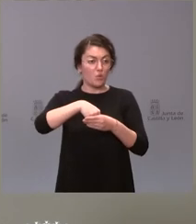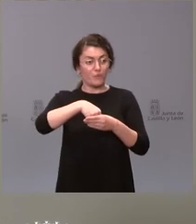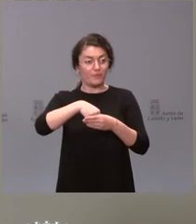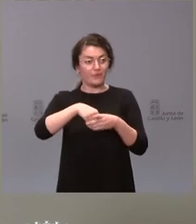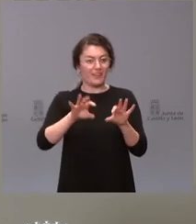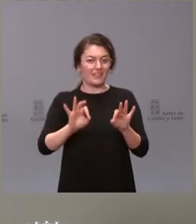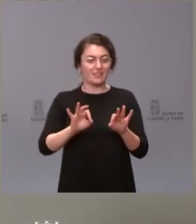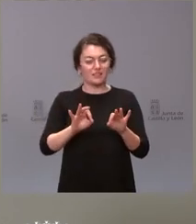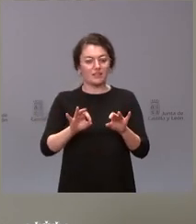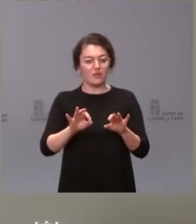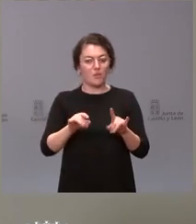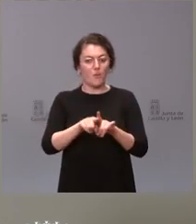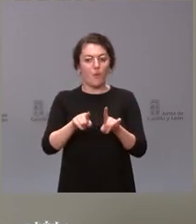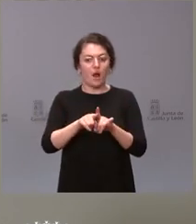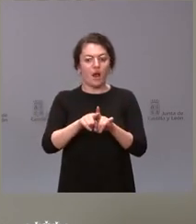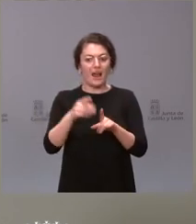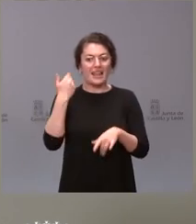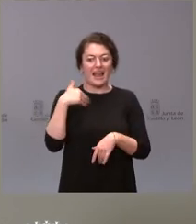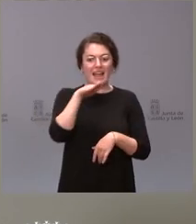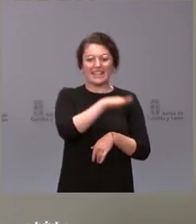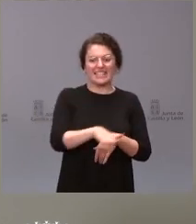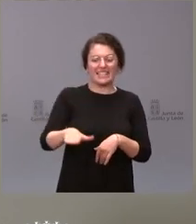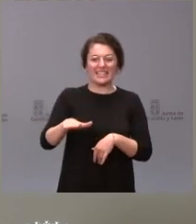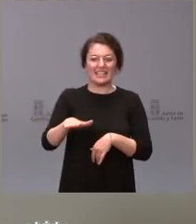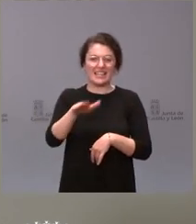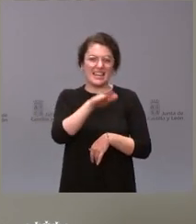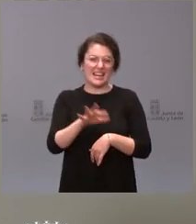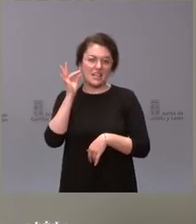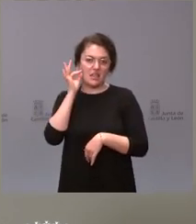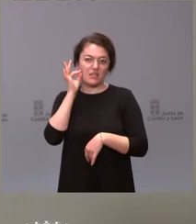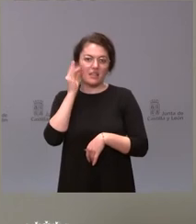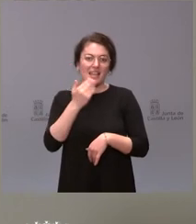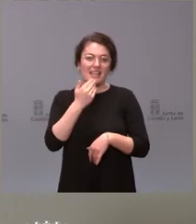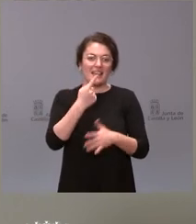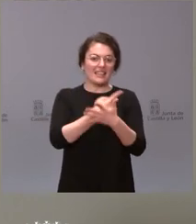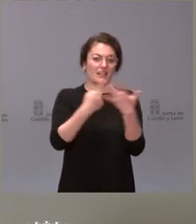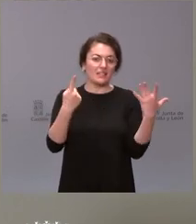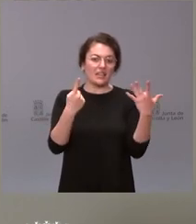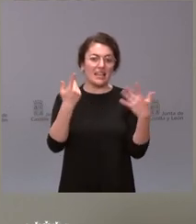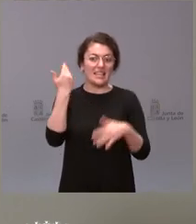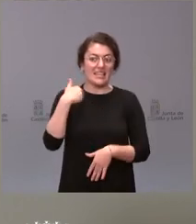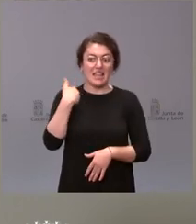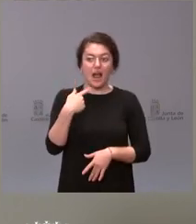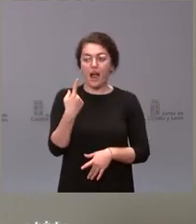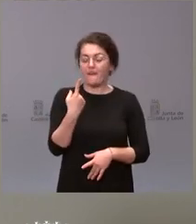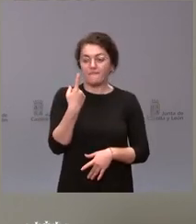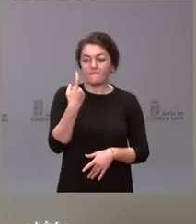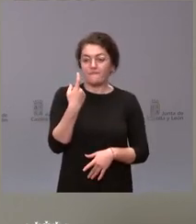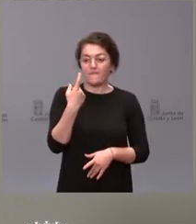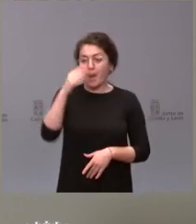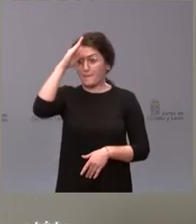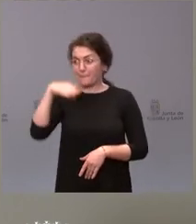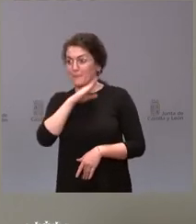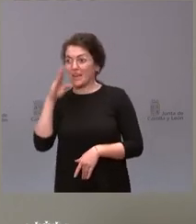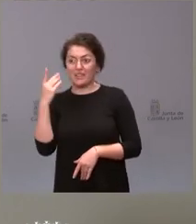a partir de ahora las niñas de 16 años no necesiten ni siquiera la comunicación a los padres